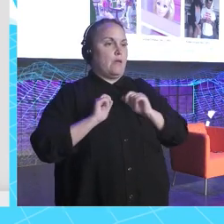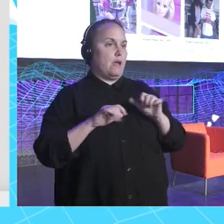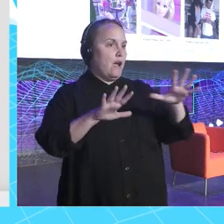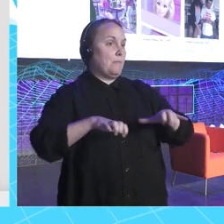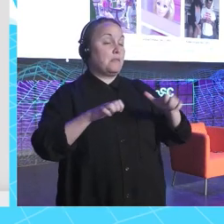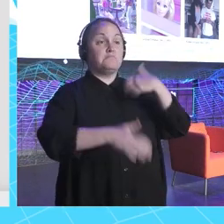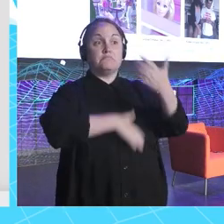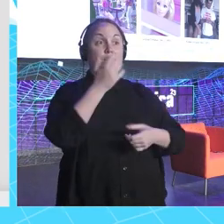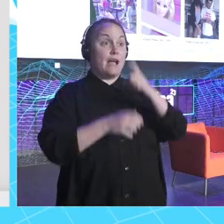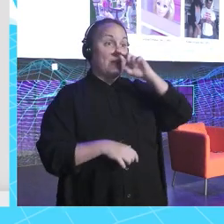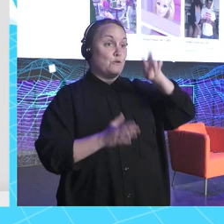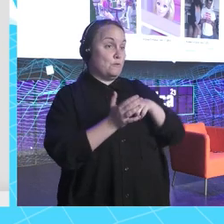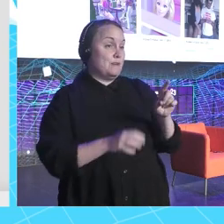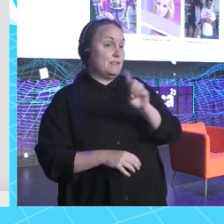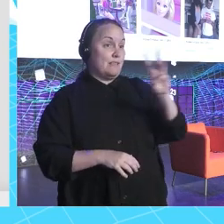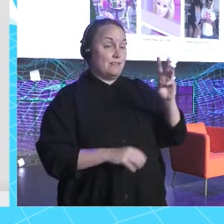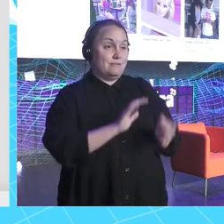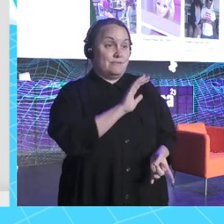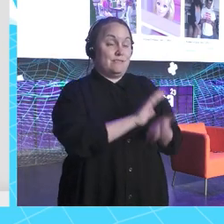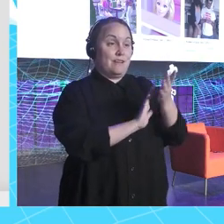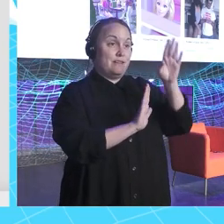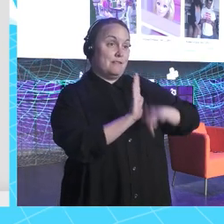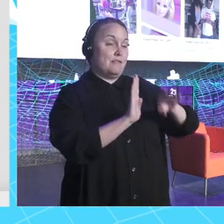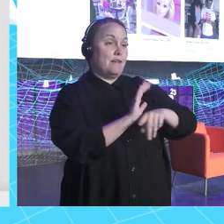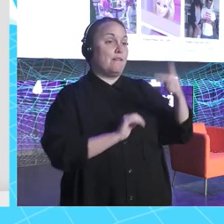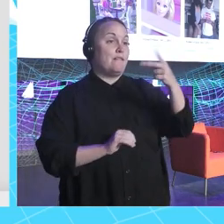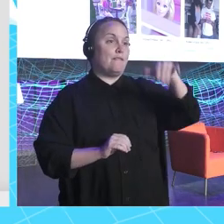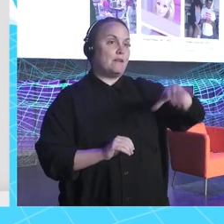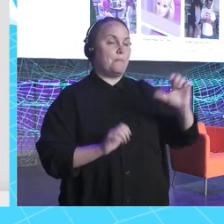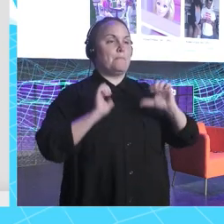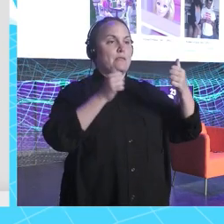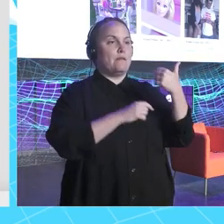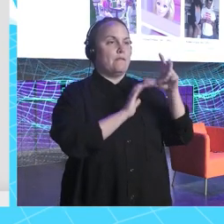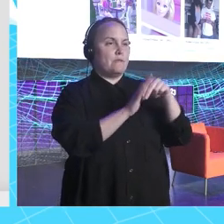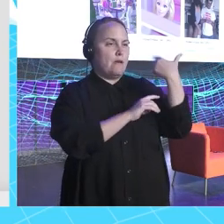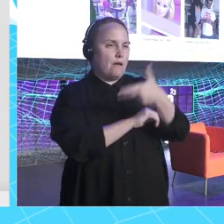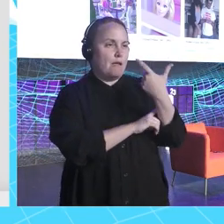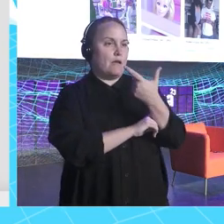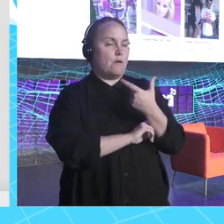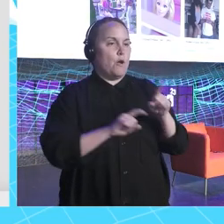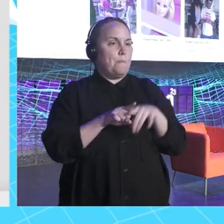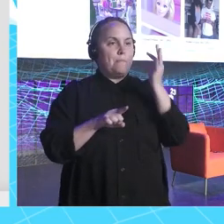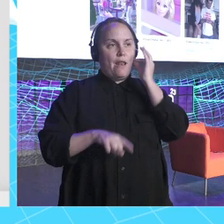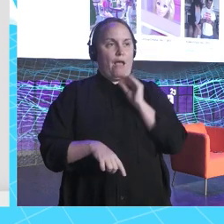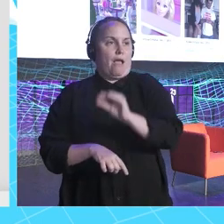de repente en 2013 aparece Vine y yo empiezo a subir vídeos molestando a mi hermana. No sé si alguien me seguía en época de Vine.